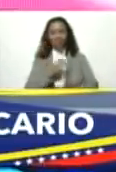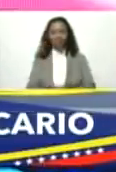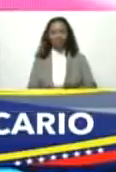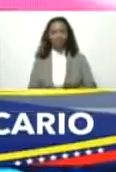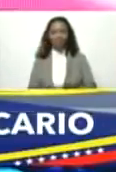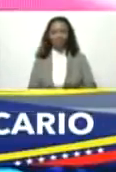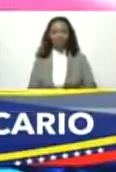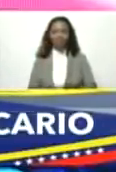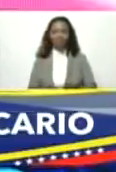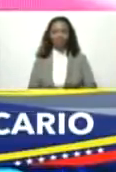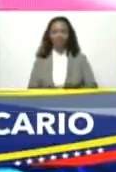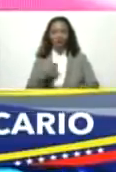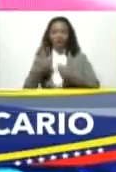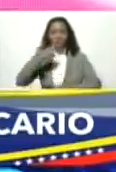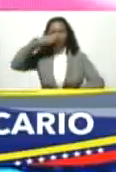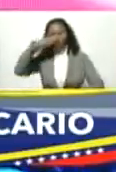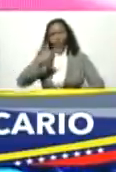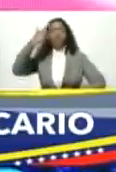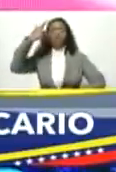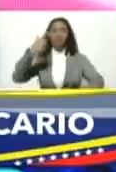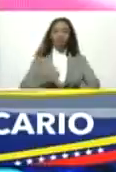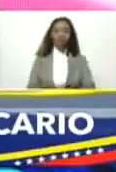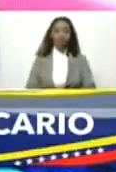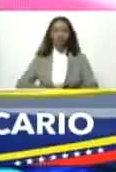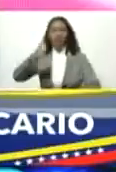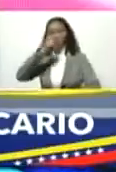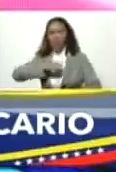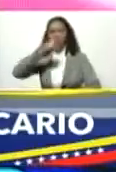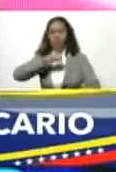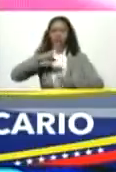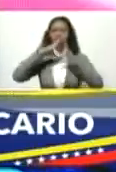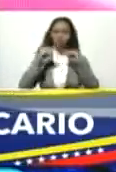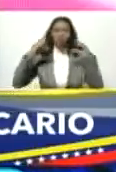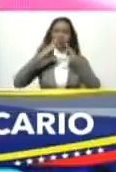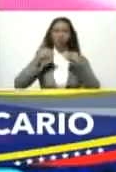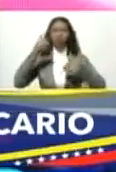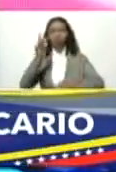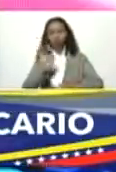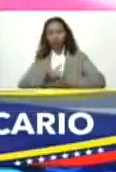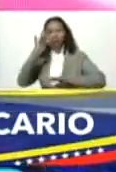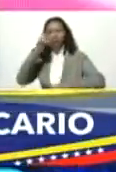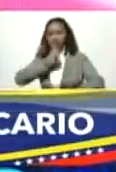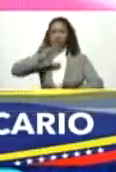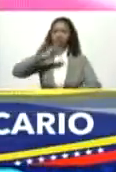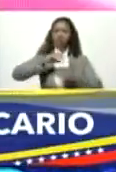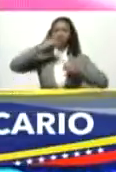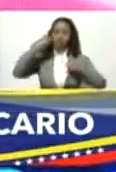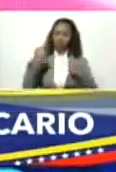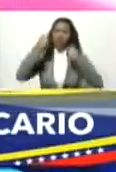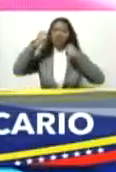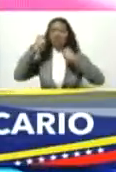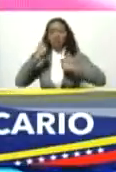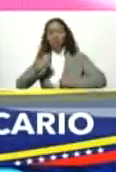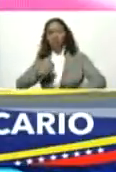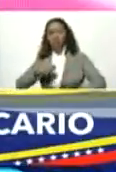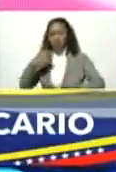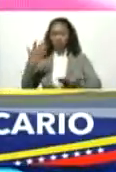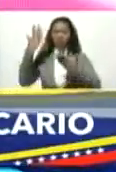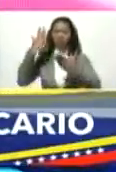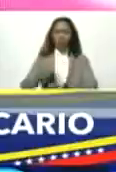y como machas resistir todo lo que nos ha tocado resistir duro férreamente